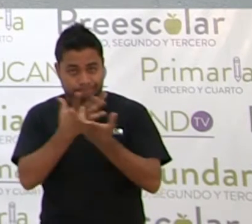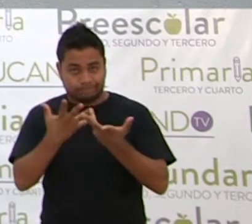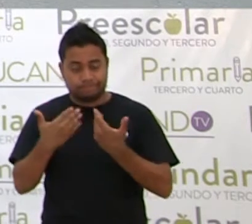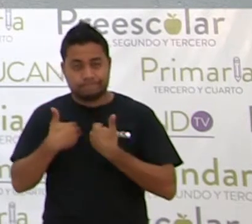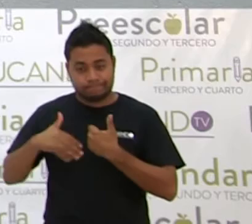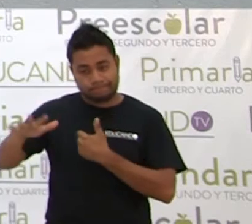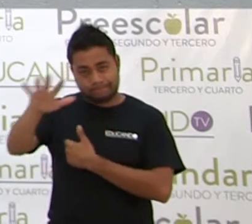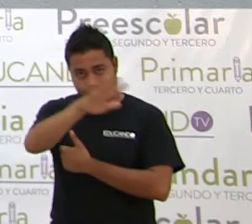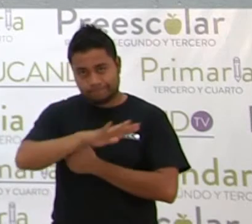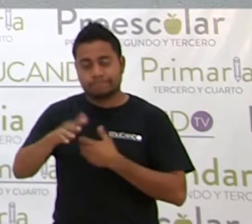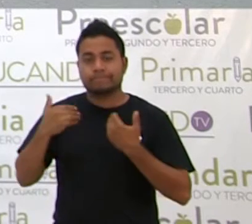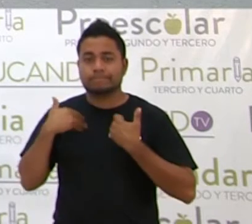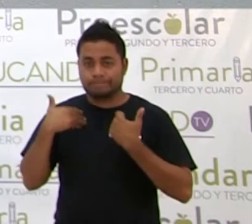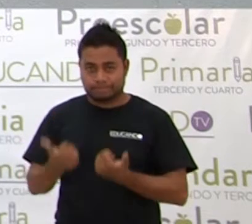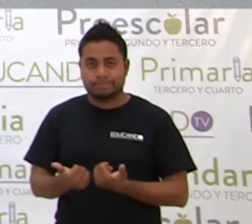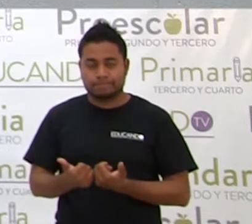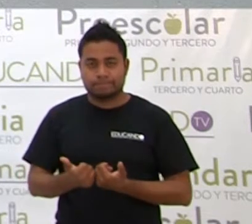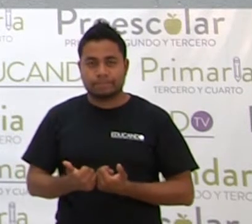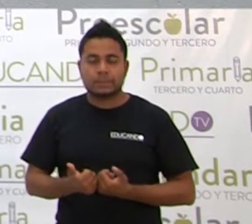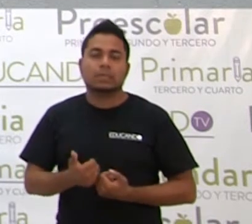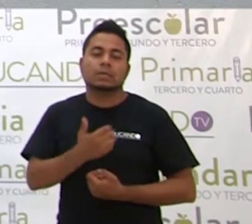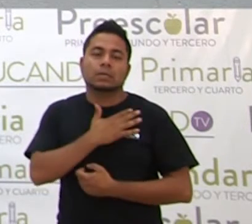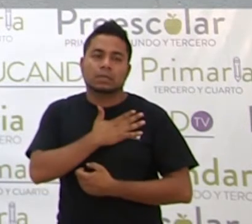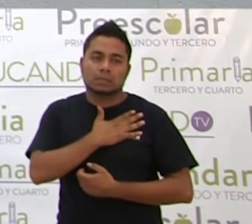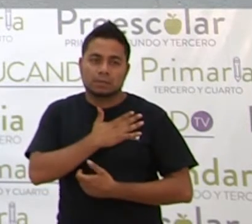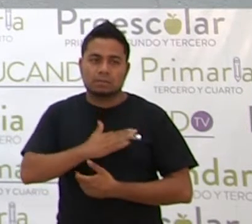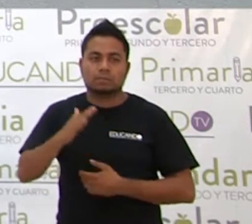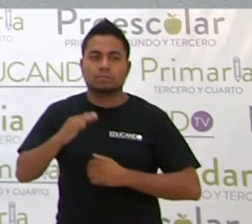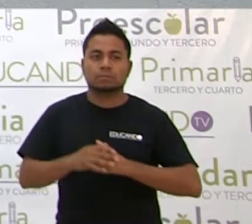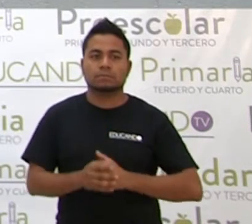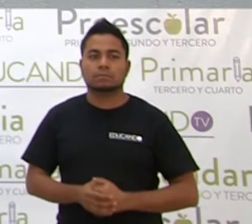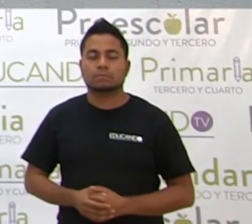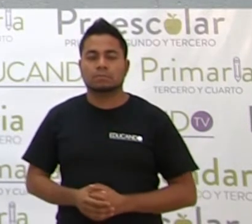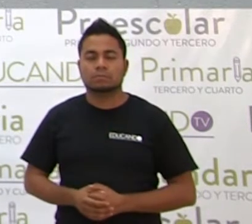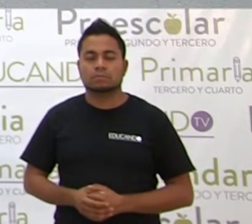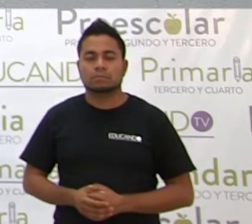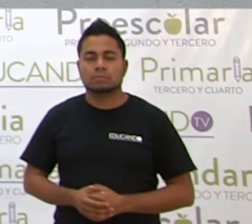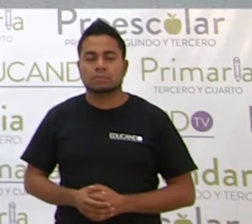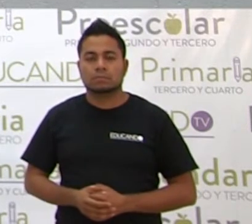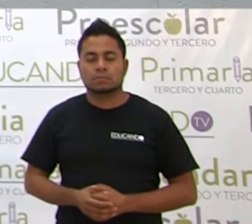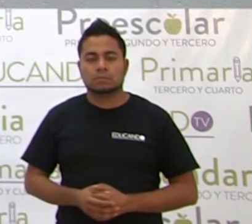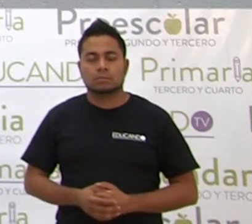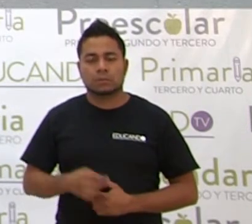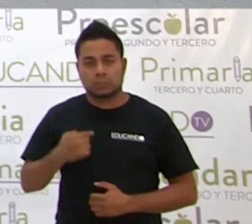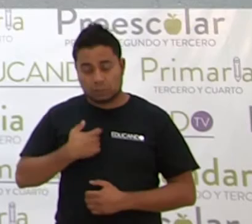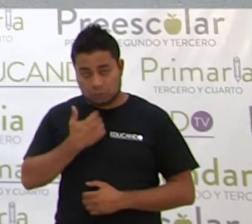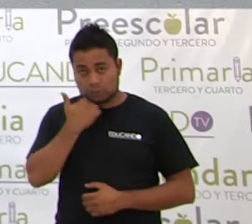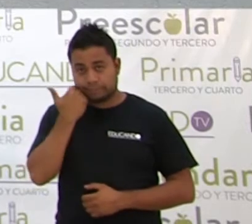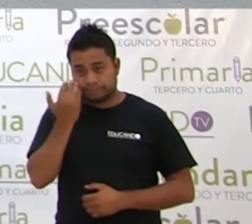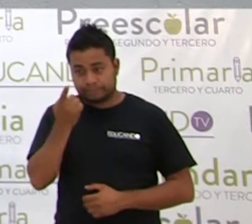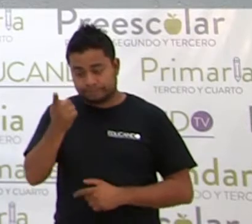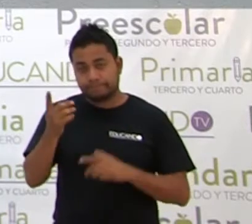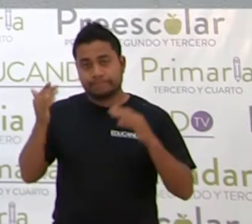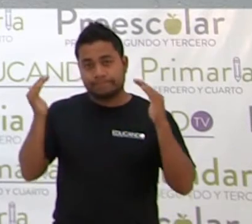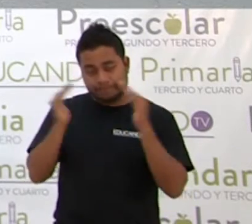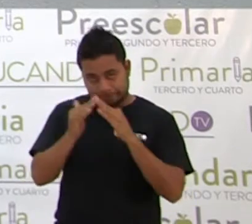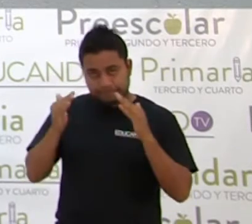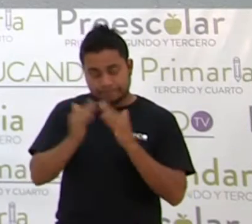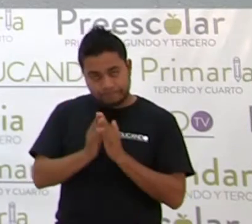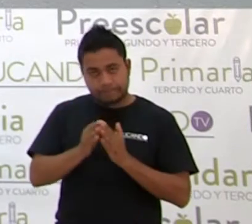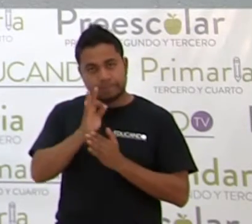entendió? ¿Sí? Bueno, yo quiero que ustedes en su casita